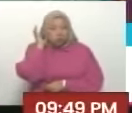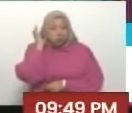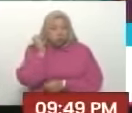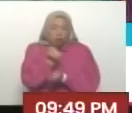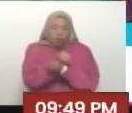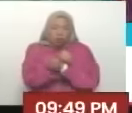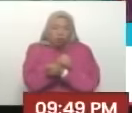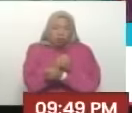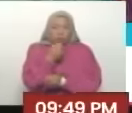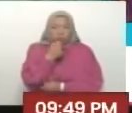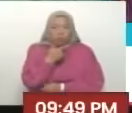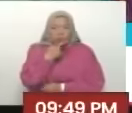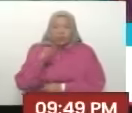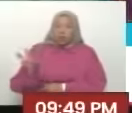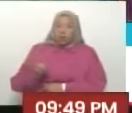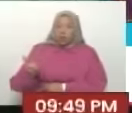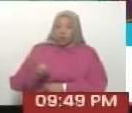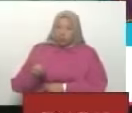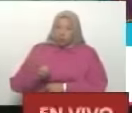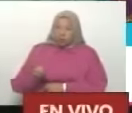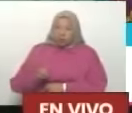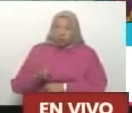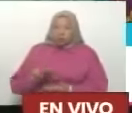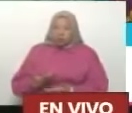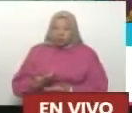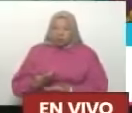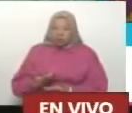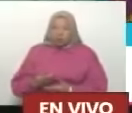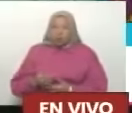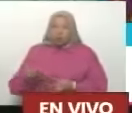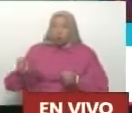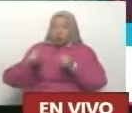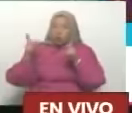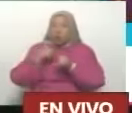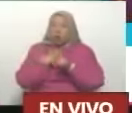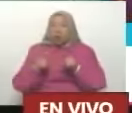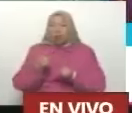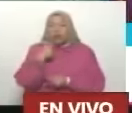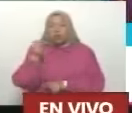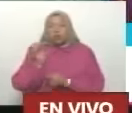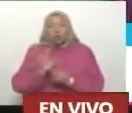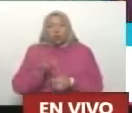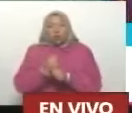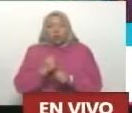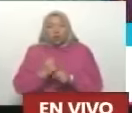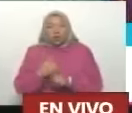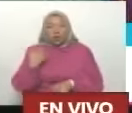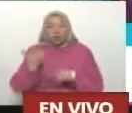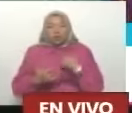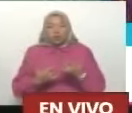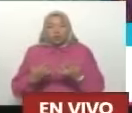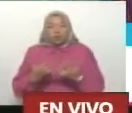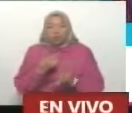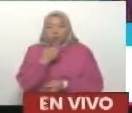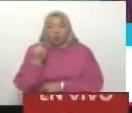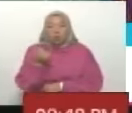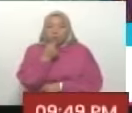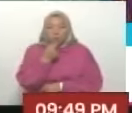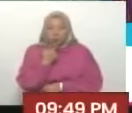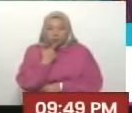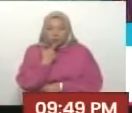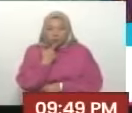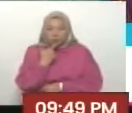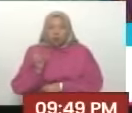amor, de lo bonito que es ser venezolano, de despertar o de mostrar en las redes sociales el orgullo que es